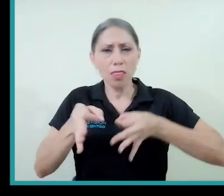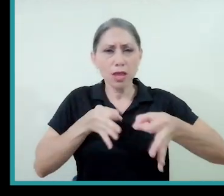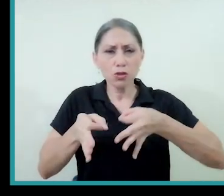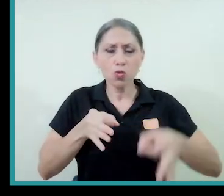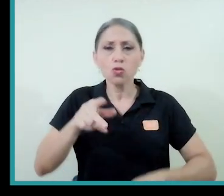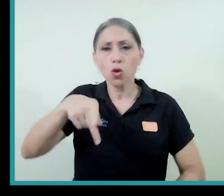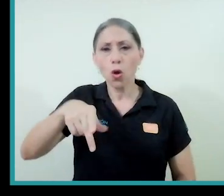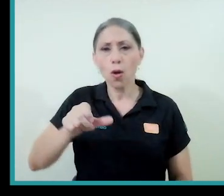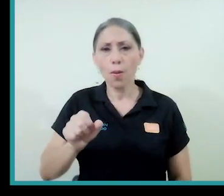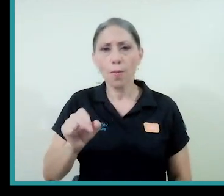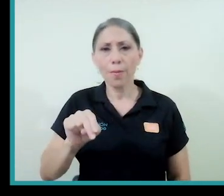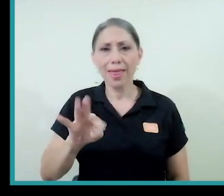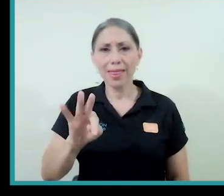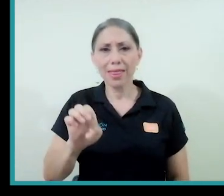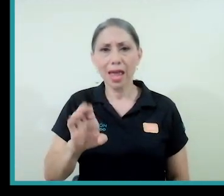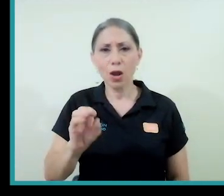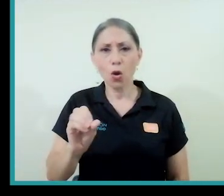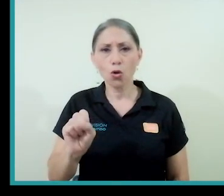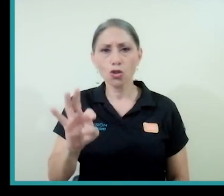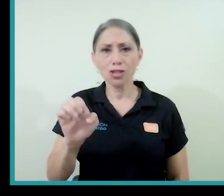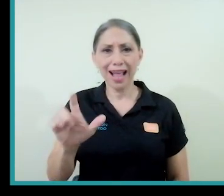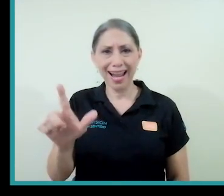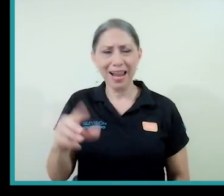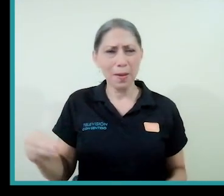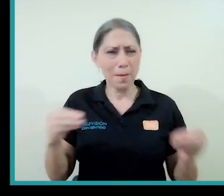más violento, como no es opinión personal.